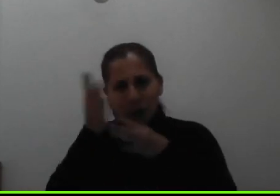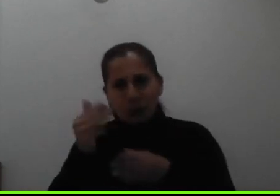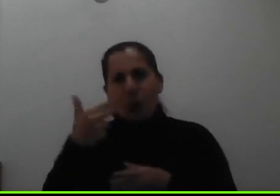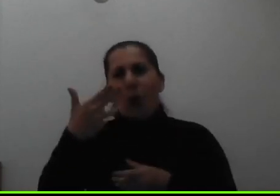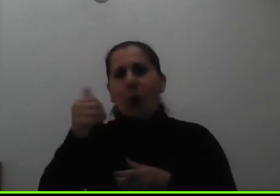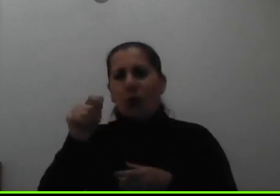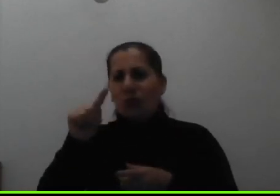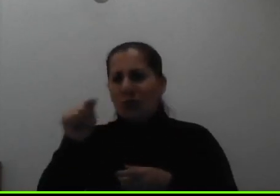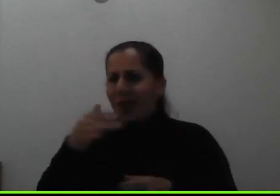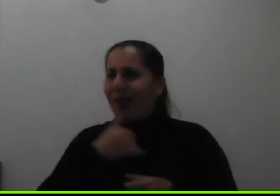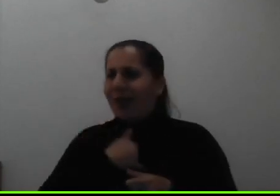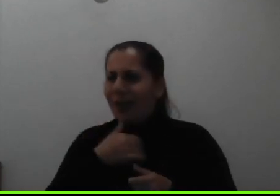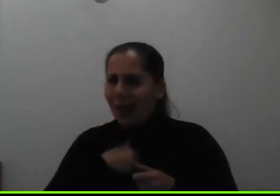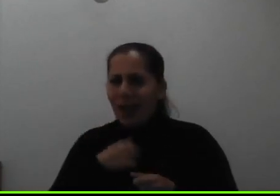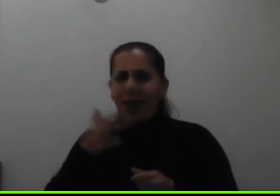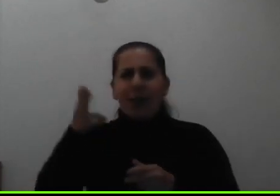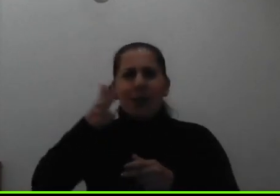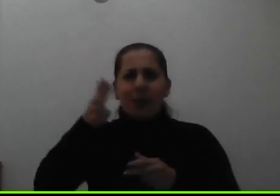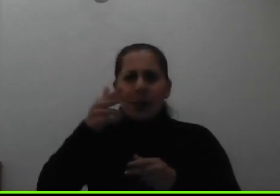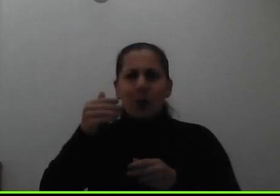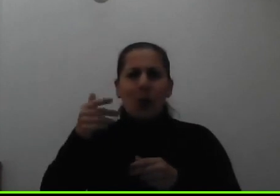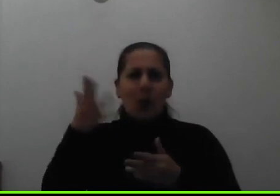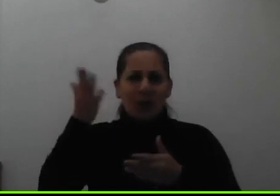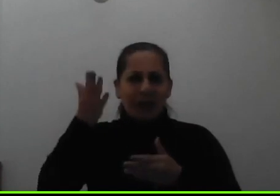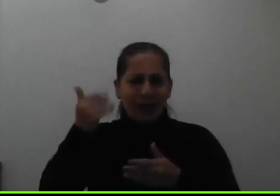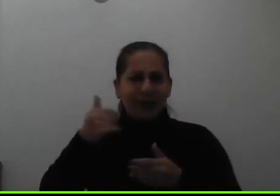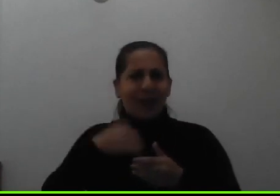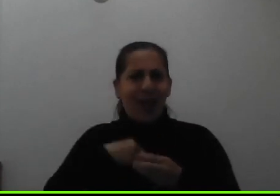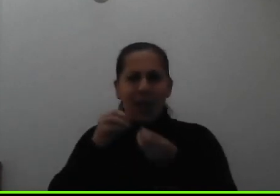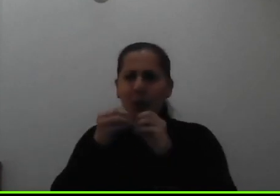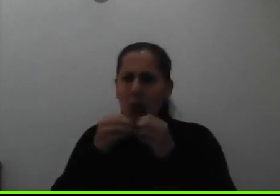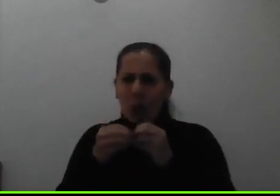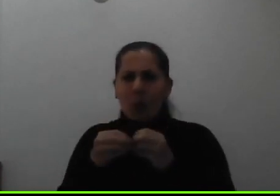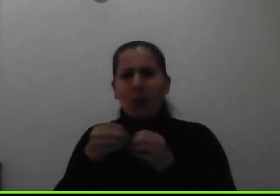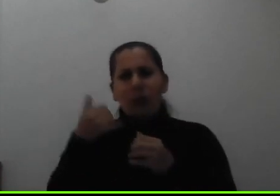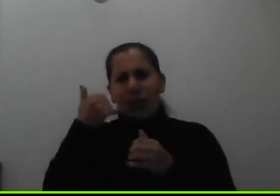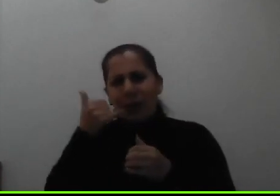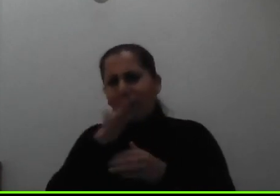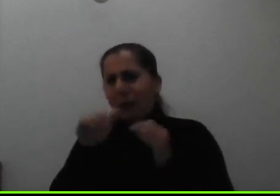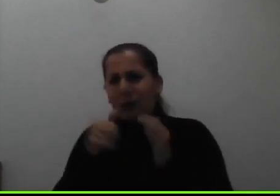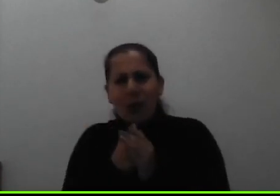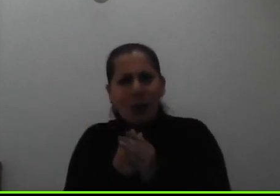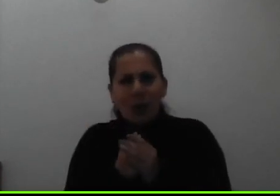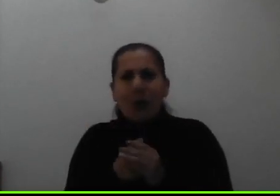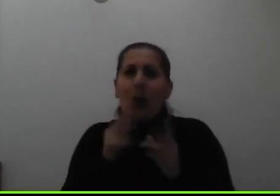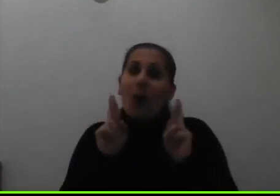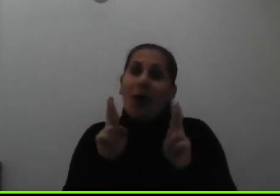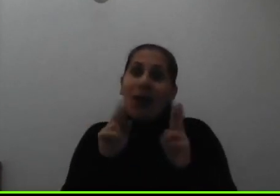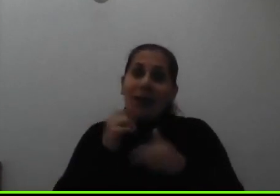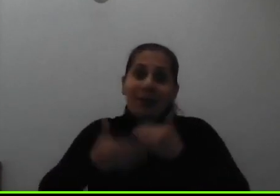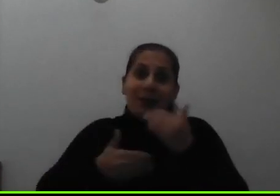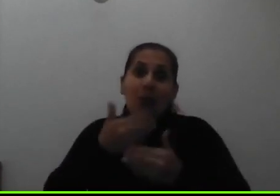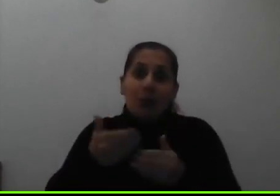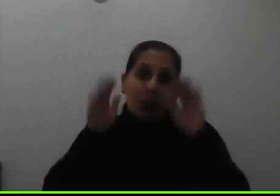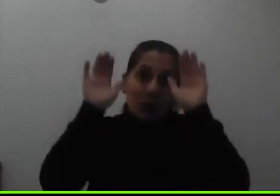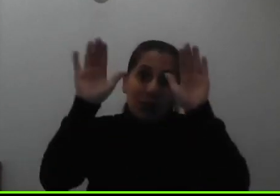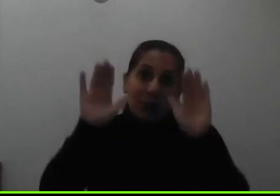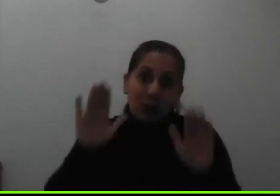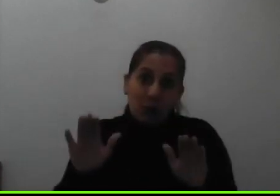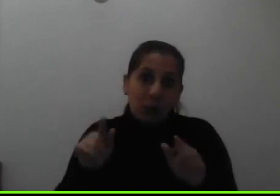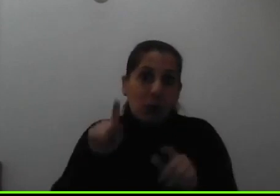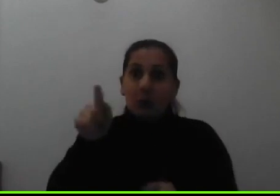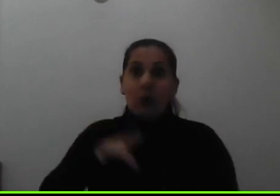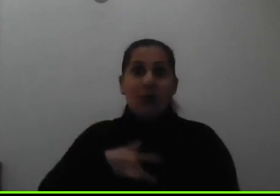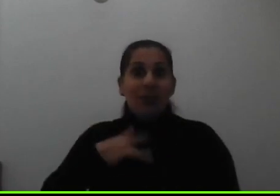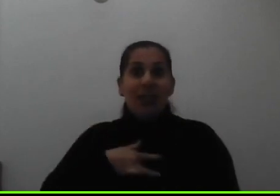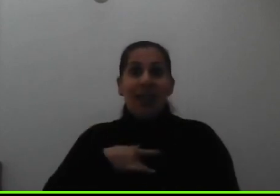videoconferencia les mencionamos números y correos y de verdad que sea un proceso exitoso y que no dejen de sentirse